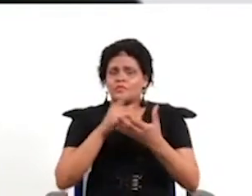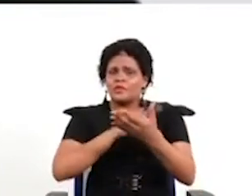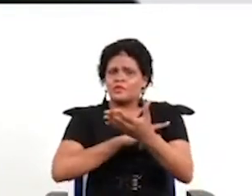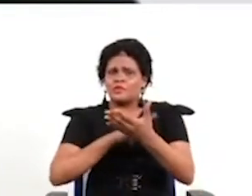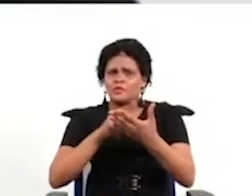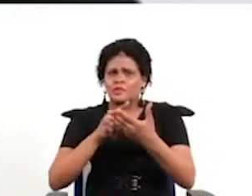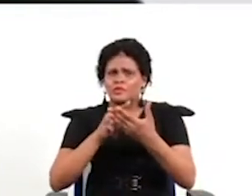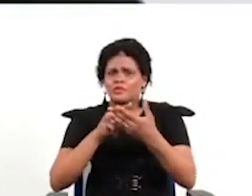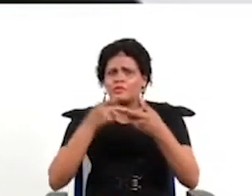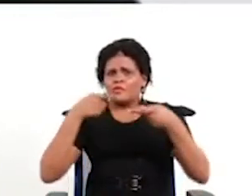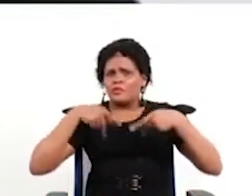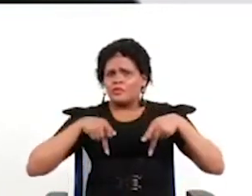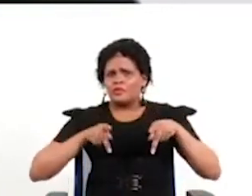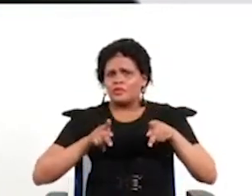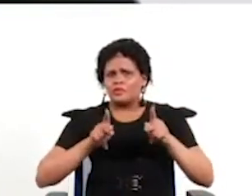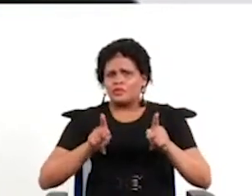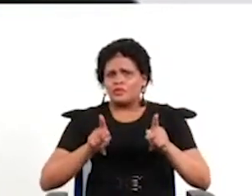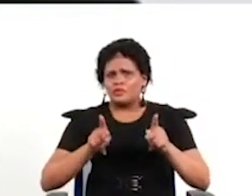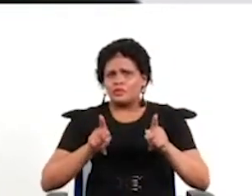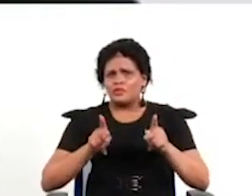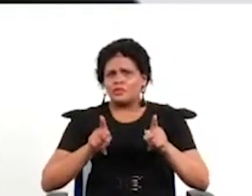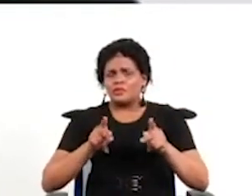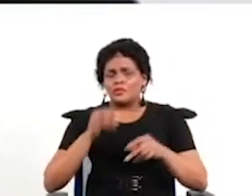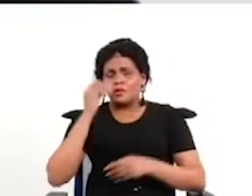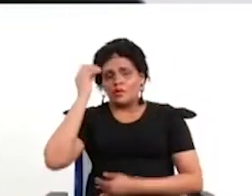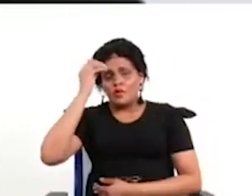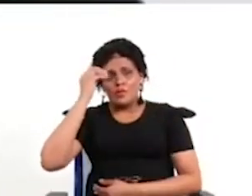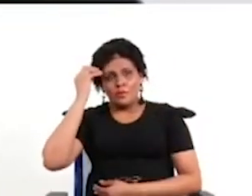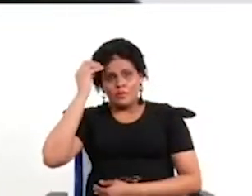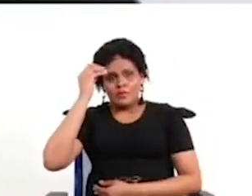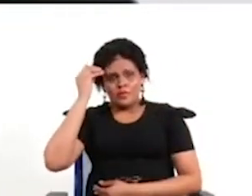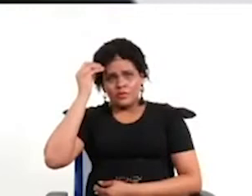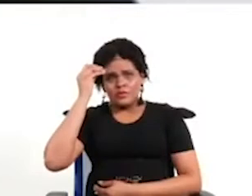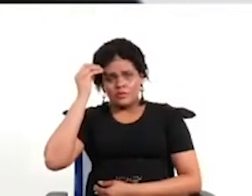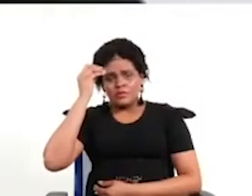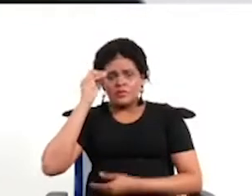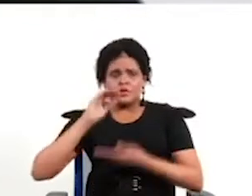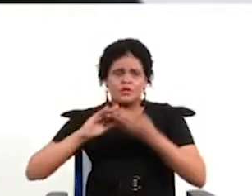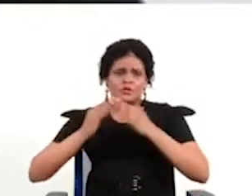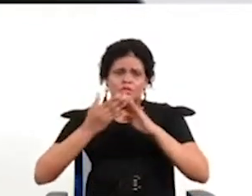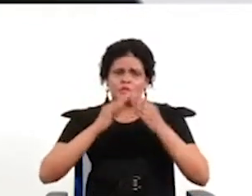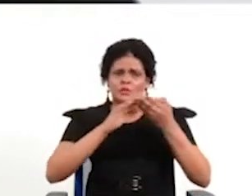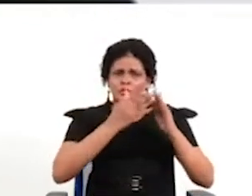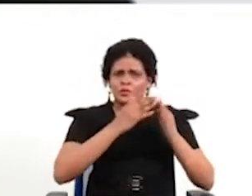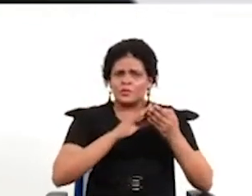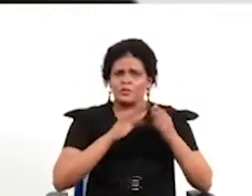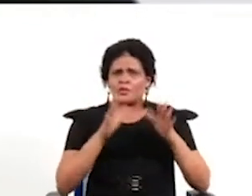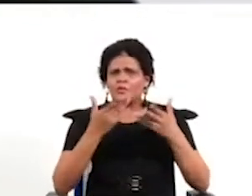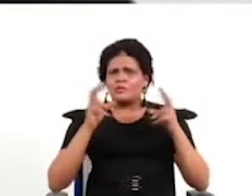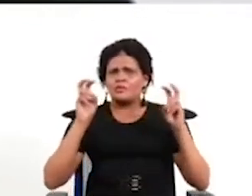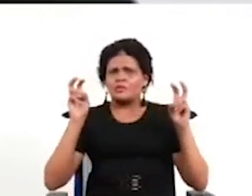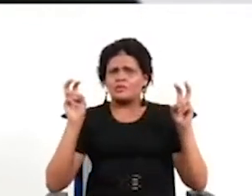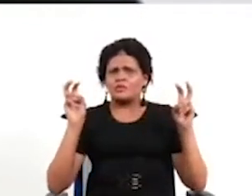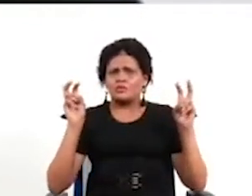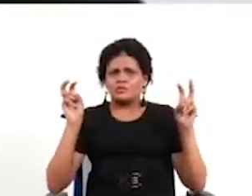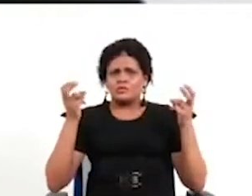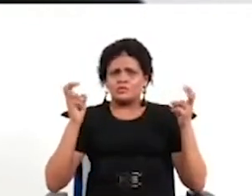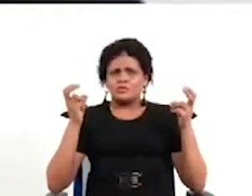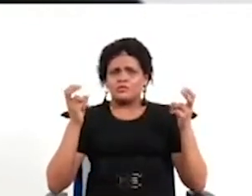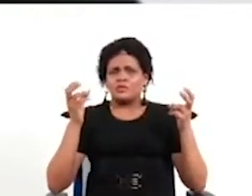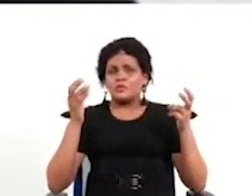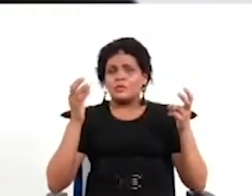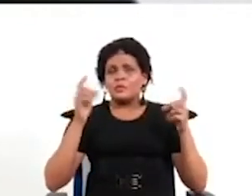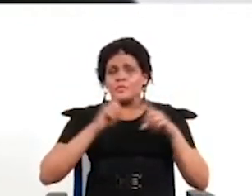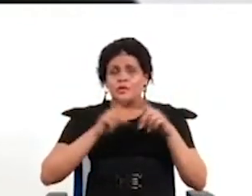oportunidades de de allegar las opiniones diversas de una sociedad que nos dice su estudio que sabemos que es